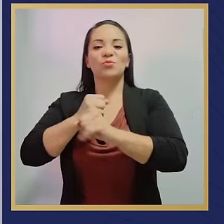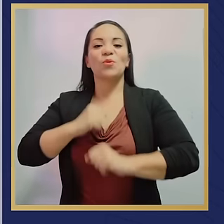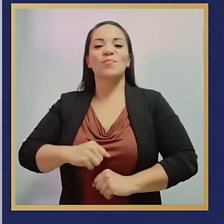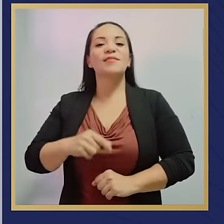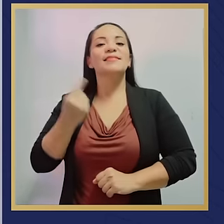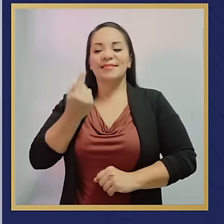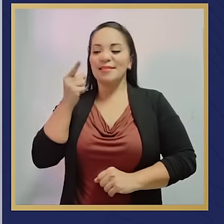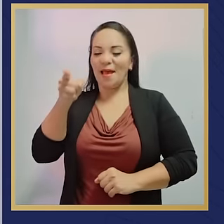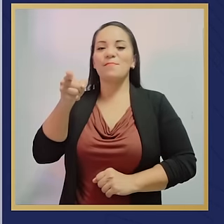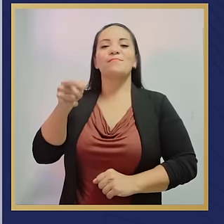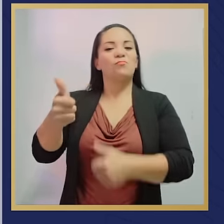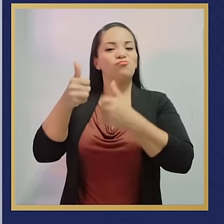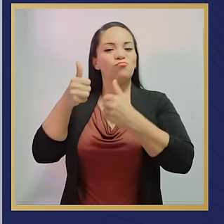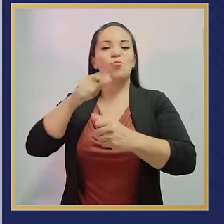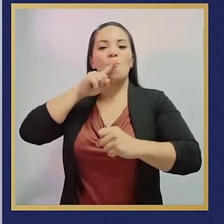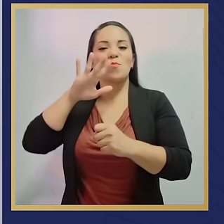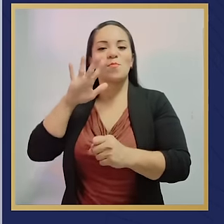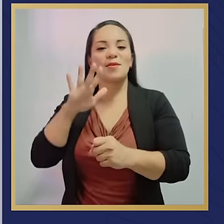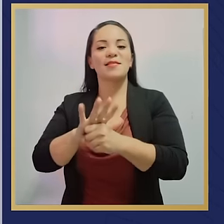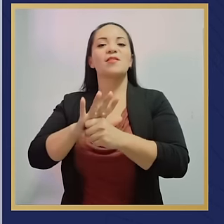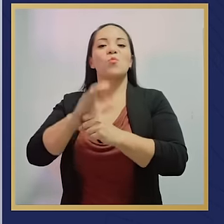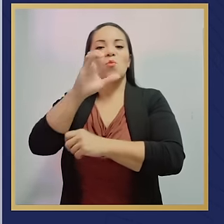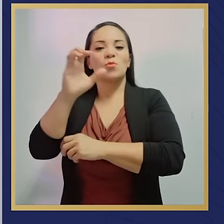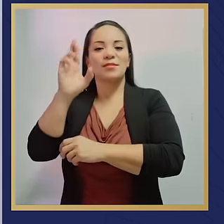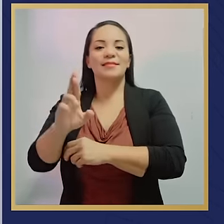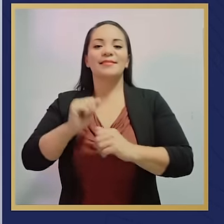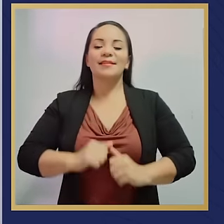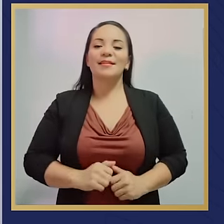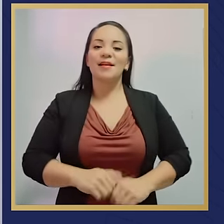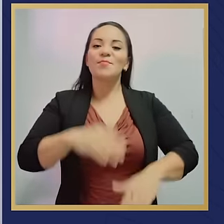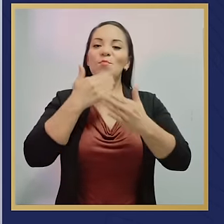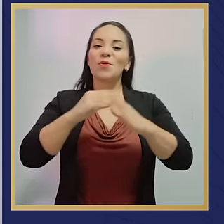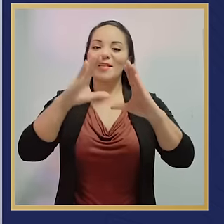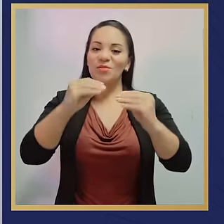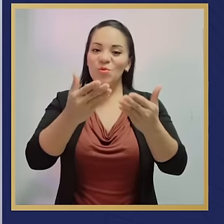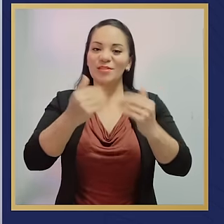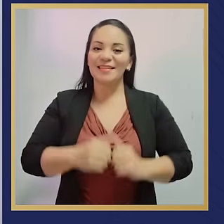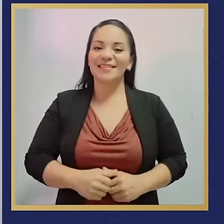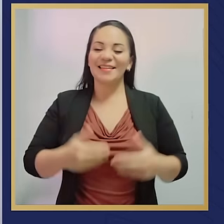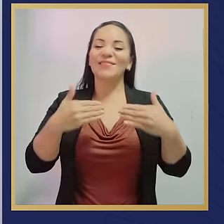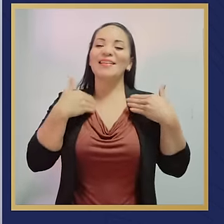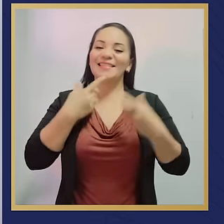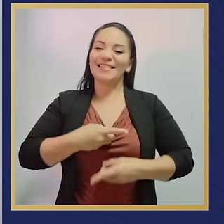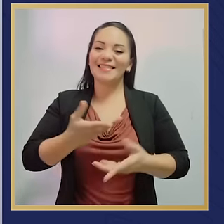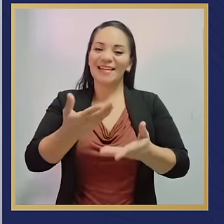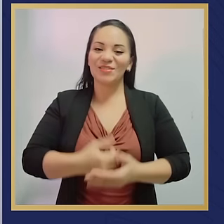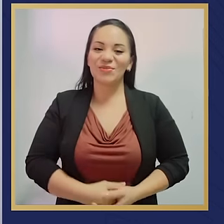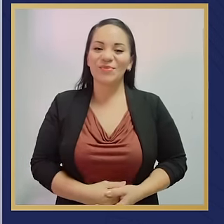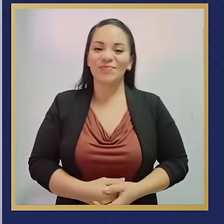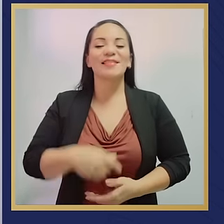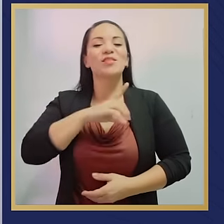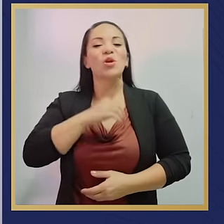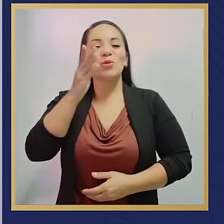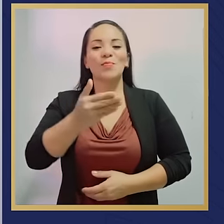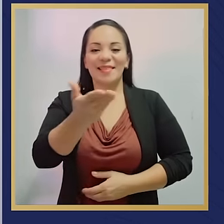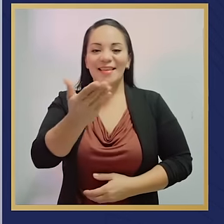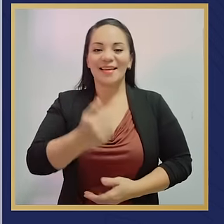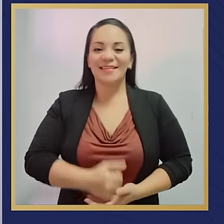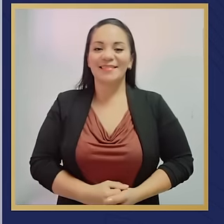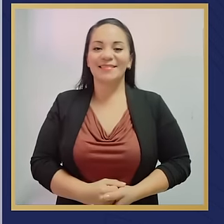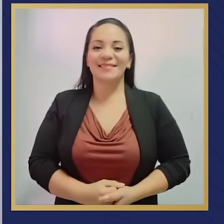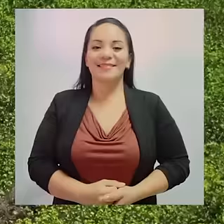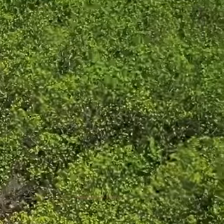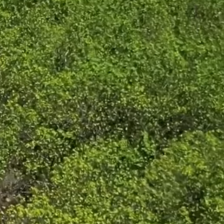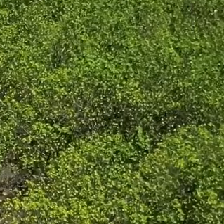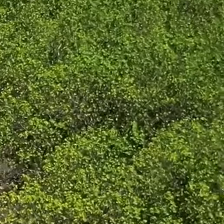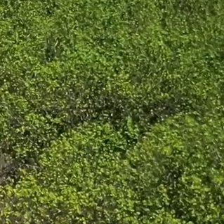por ser siempre una institución comprometida con Costa Rica. Buenas noches y feliz descanso. Que Dios los